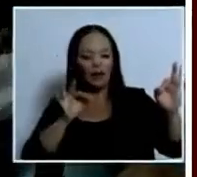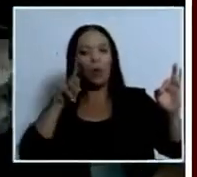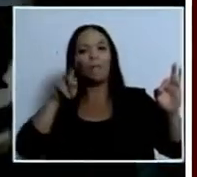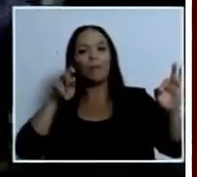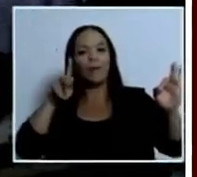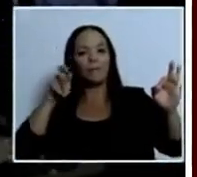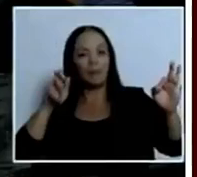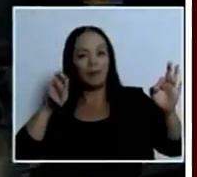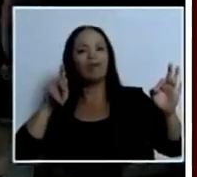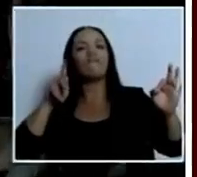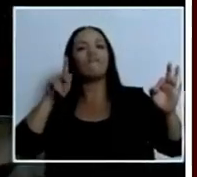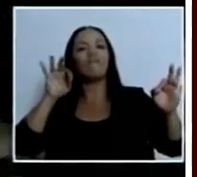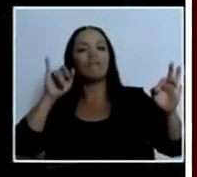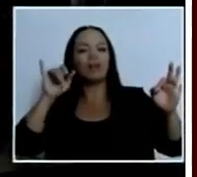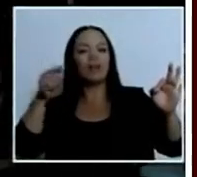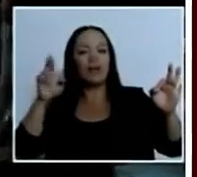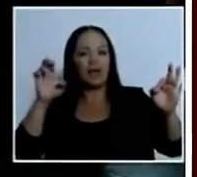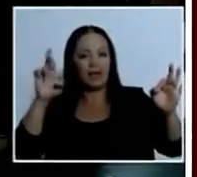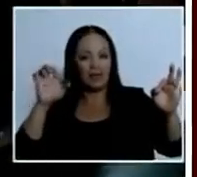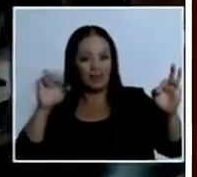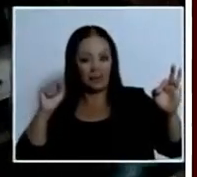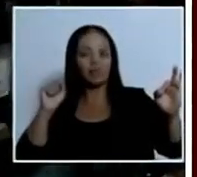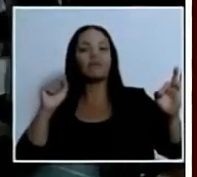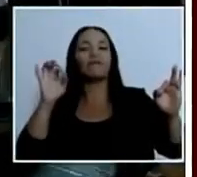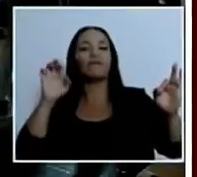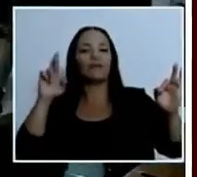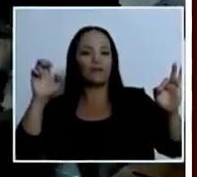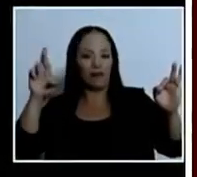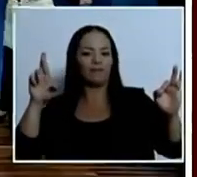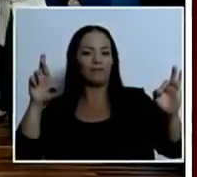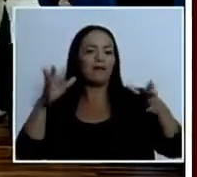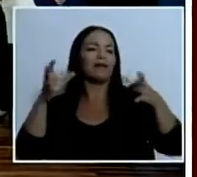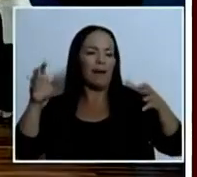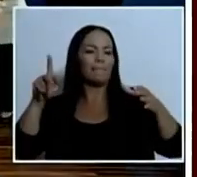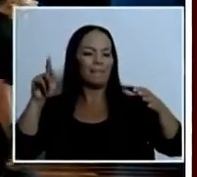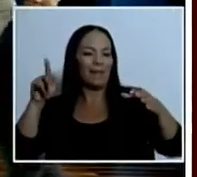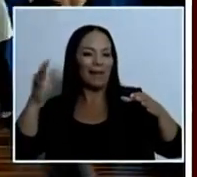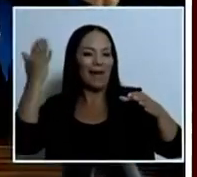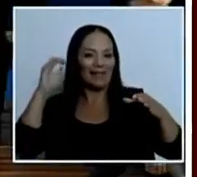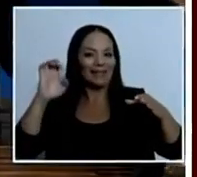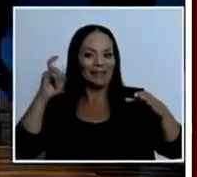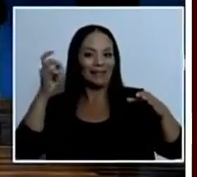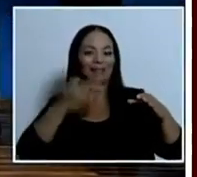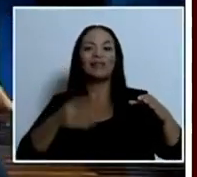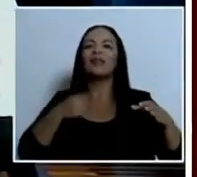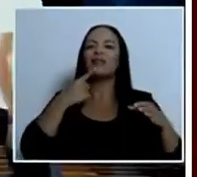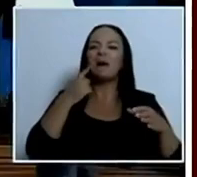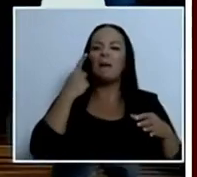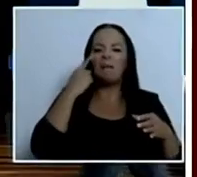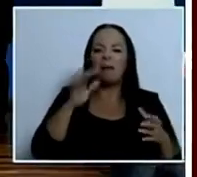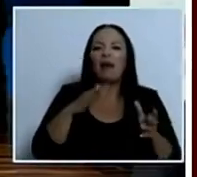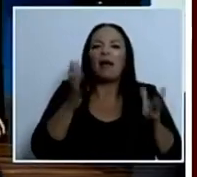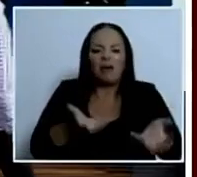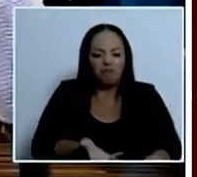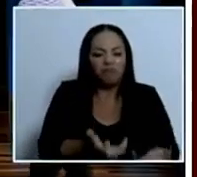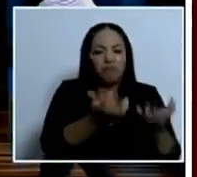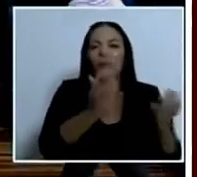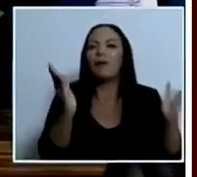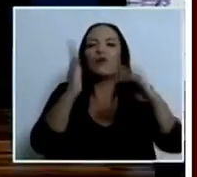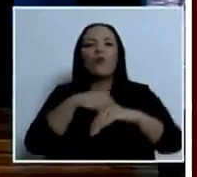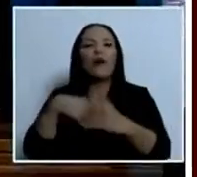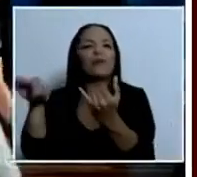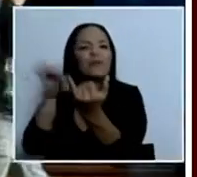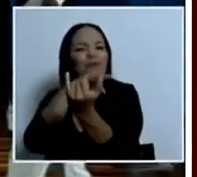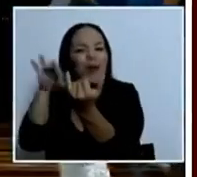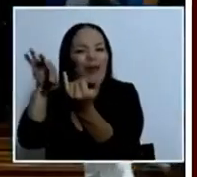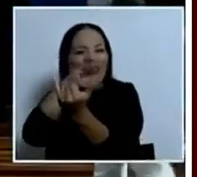Ferrer, nuestro gran don Pepe, ¿para qué tractores sin violines? Dijo, ¿verdad? Bueno, esta es